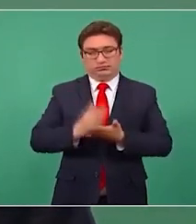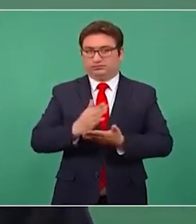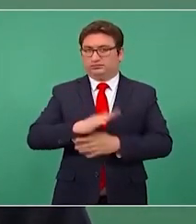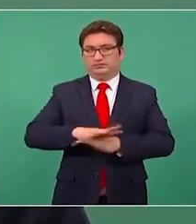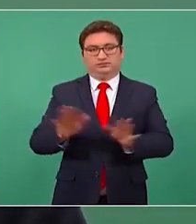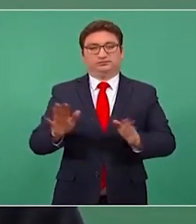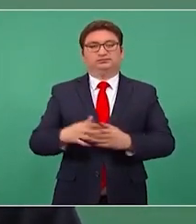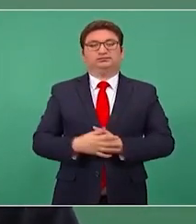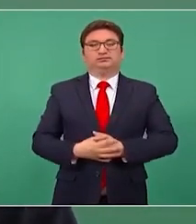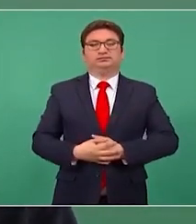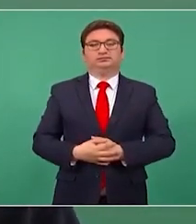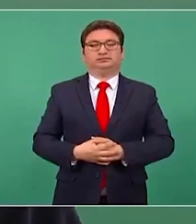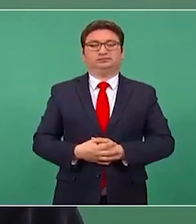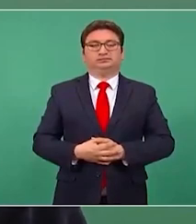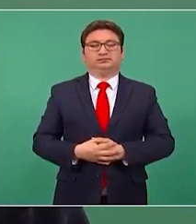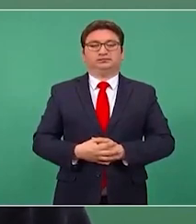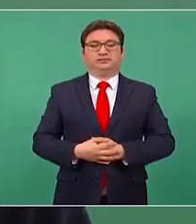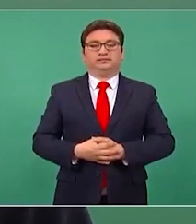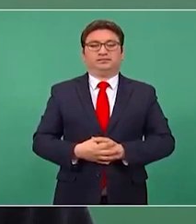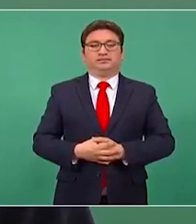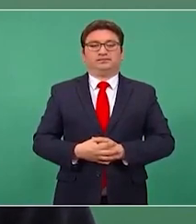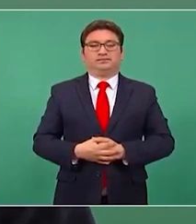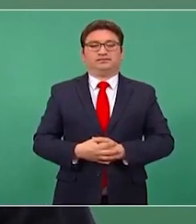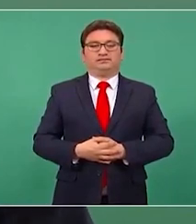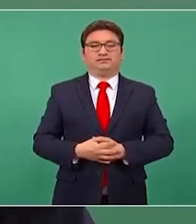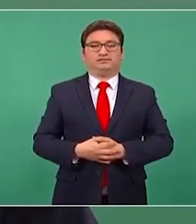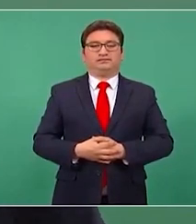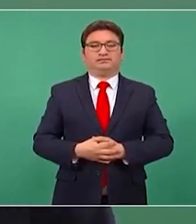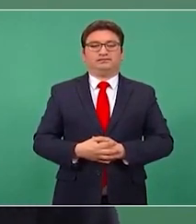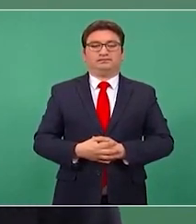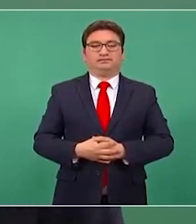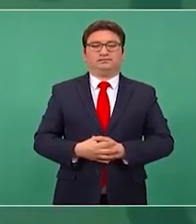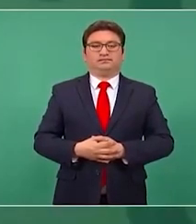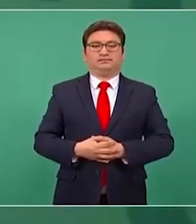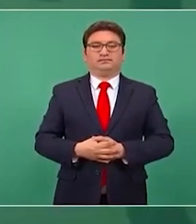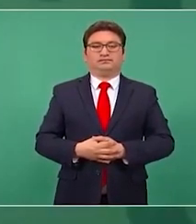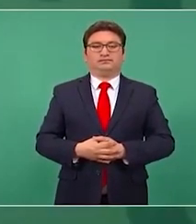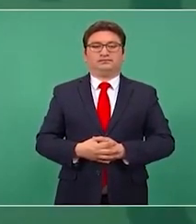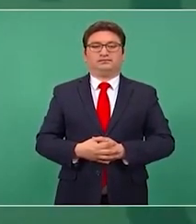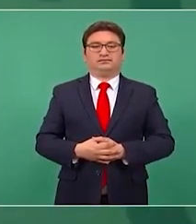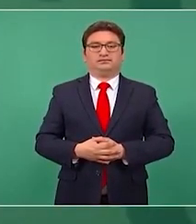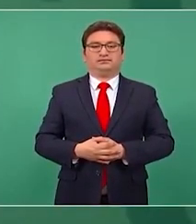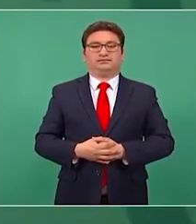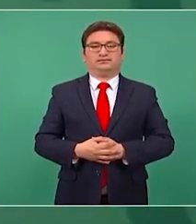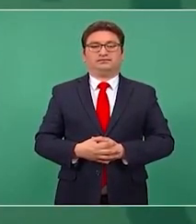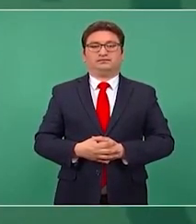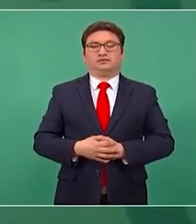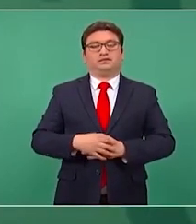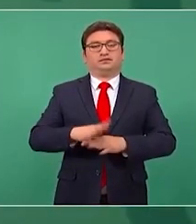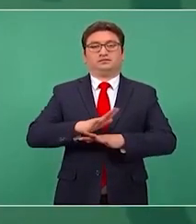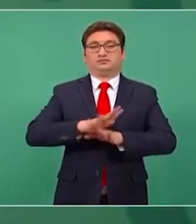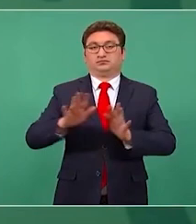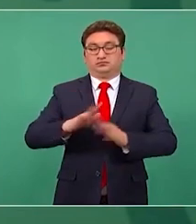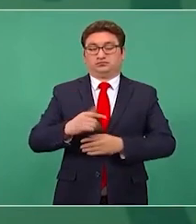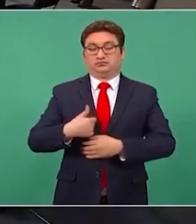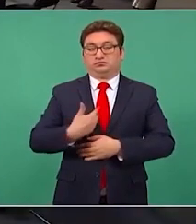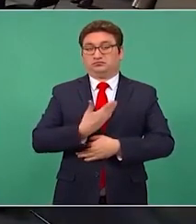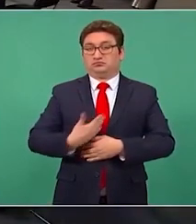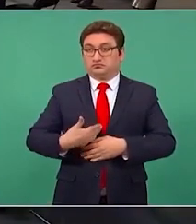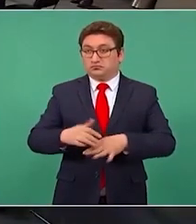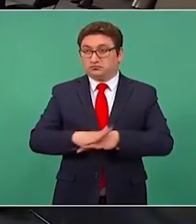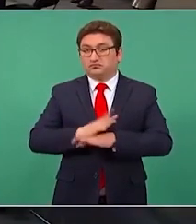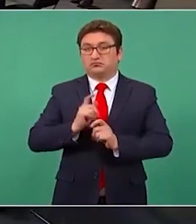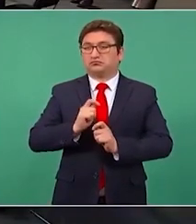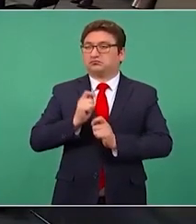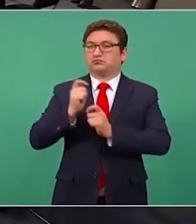la estafeta a